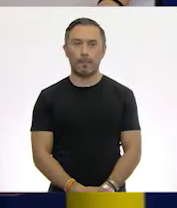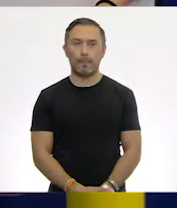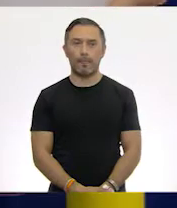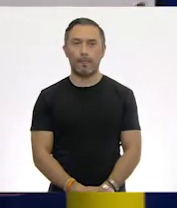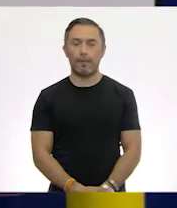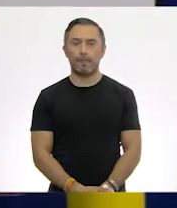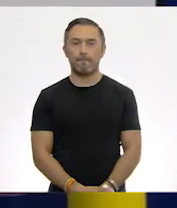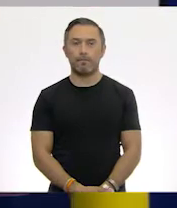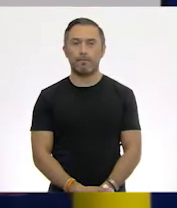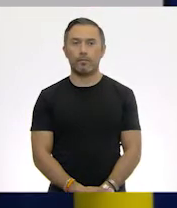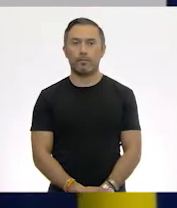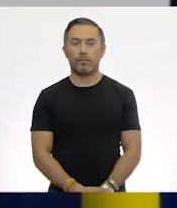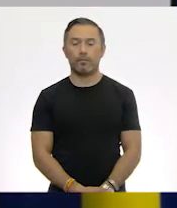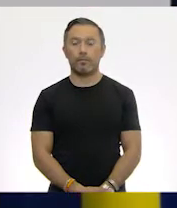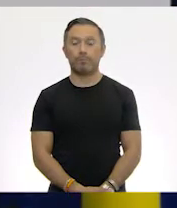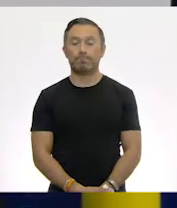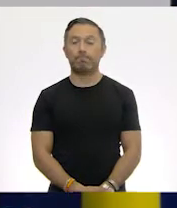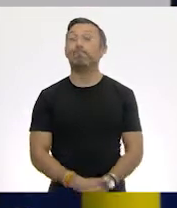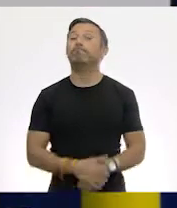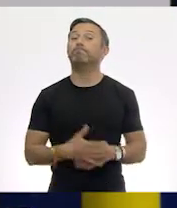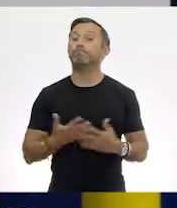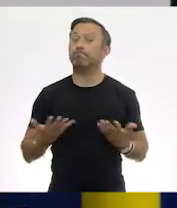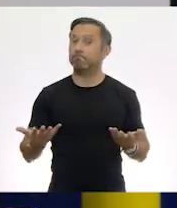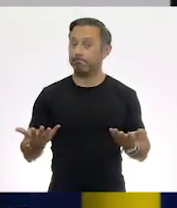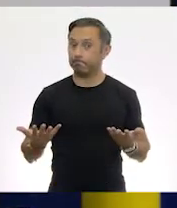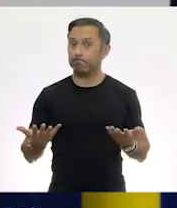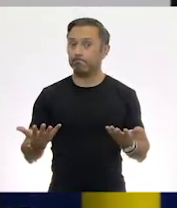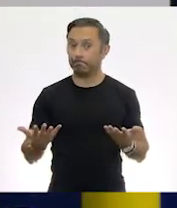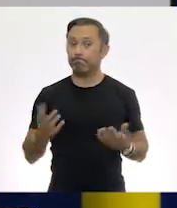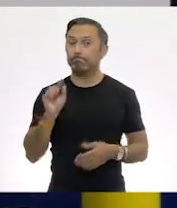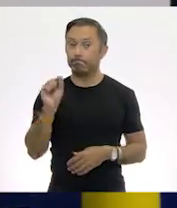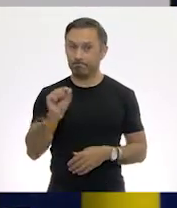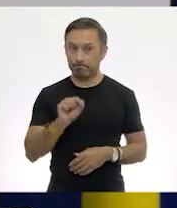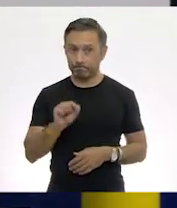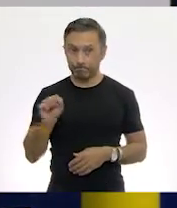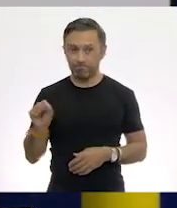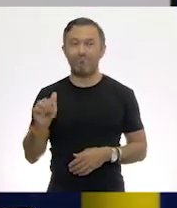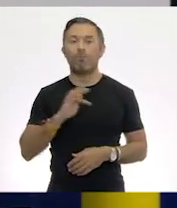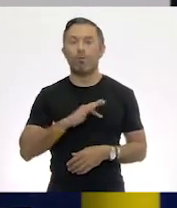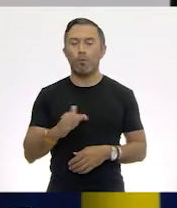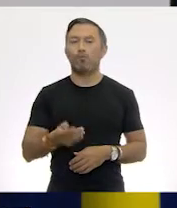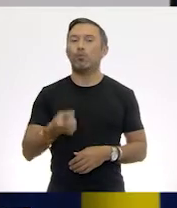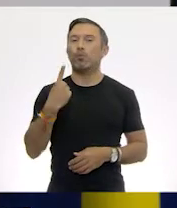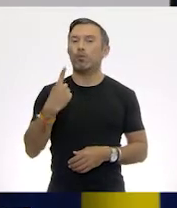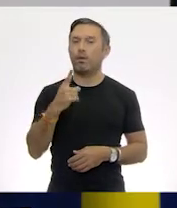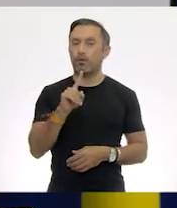Por lo tanto, una tonelada